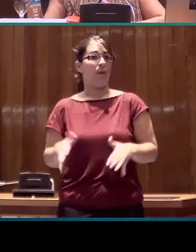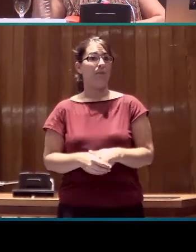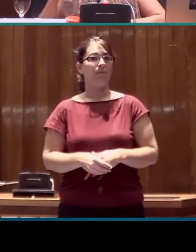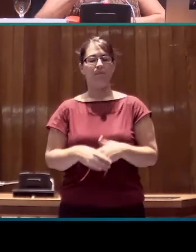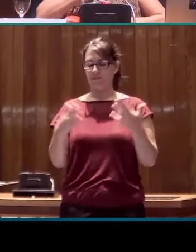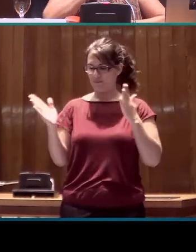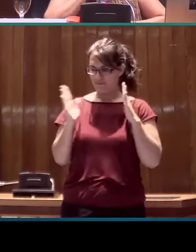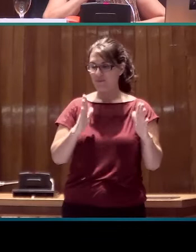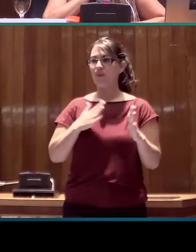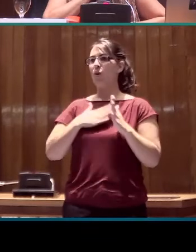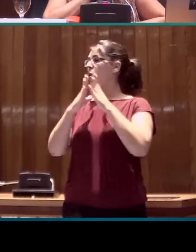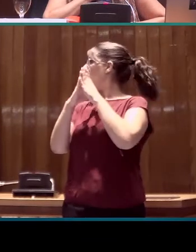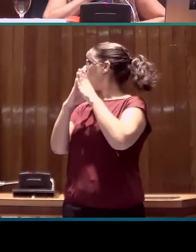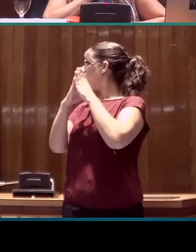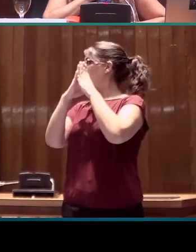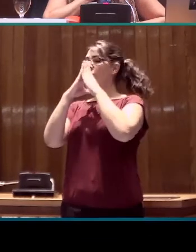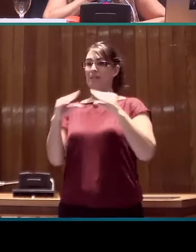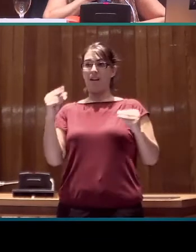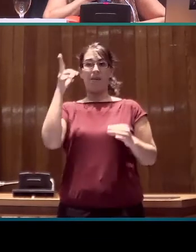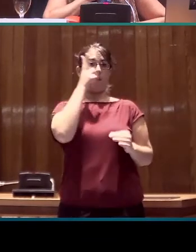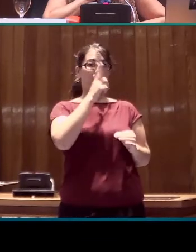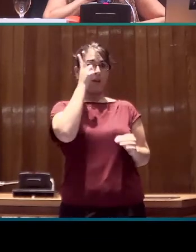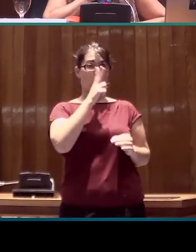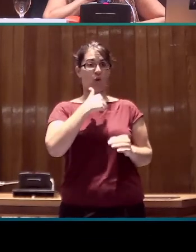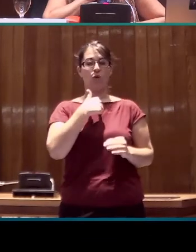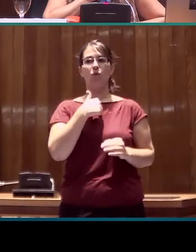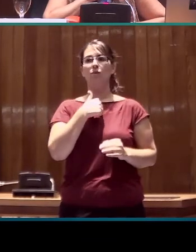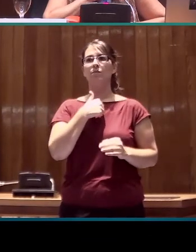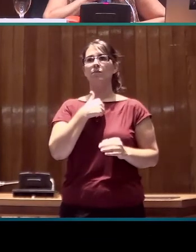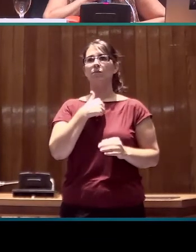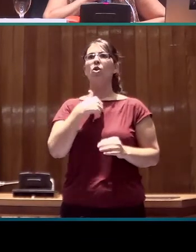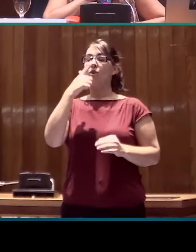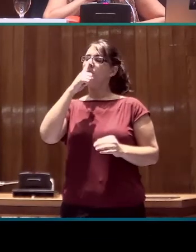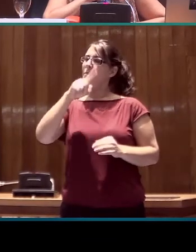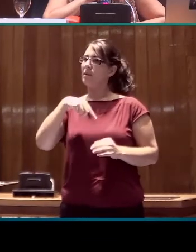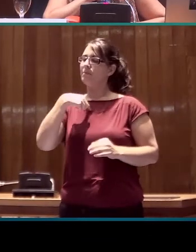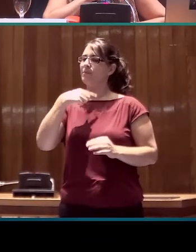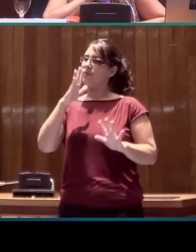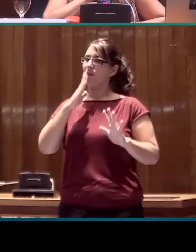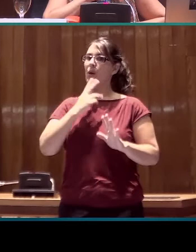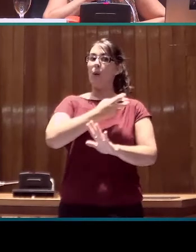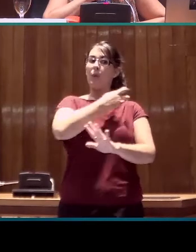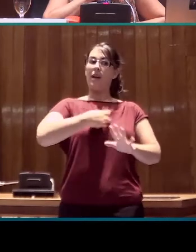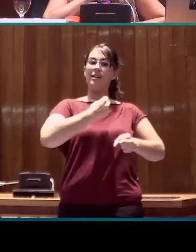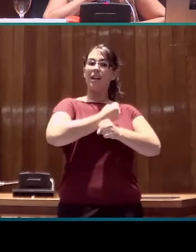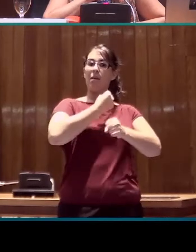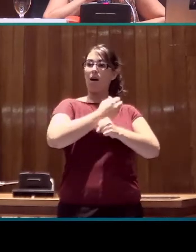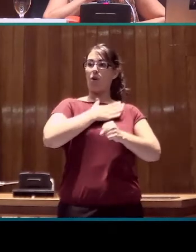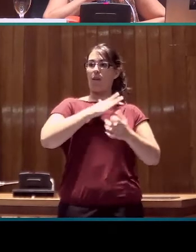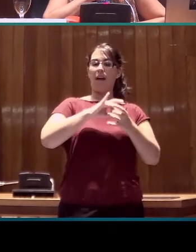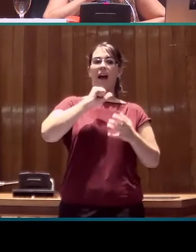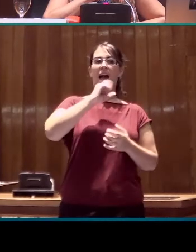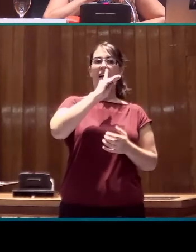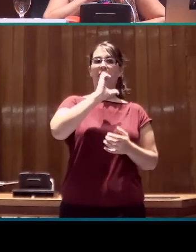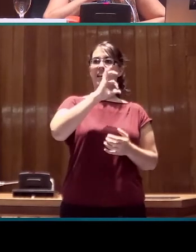Vigo me apoyo, por una parte, en el trabajo de investigación sobre corpus de ADS, que es una